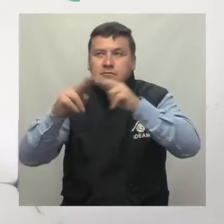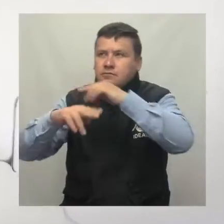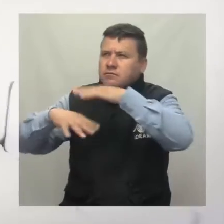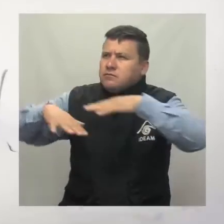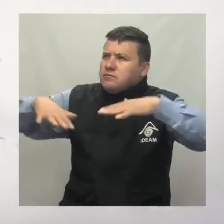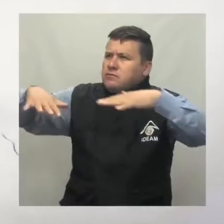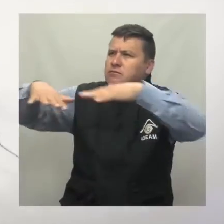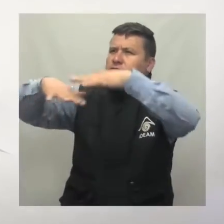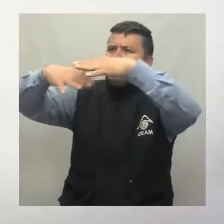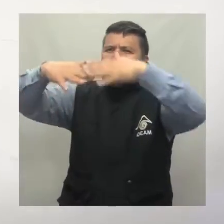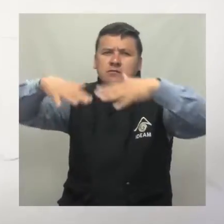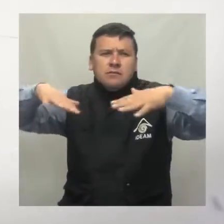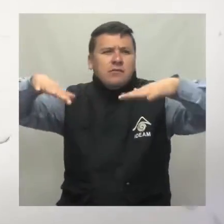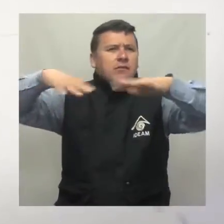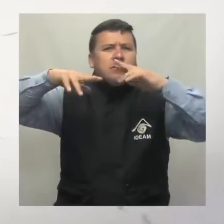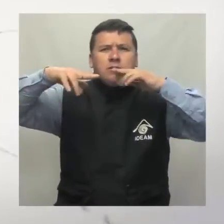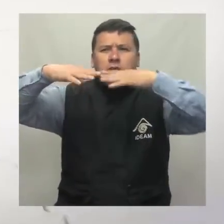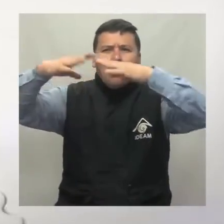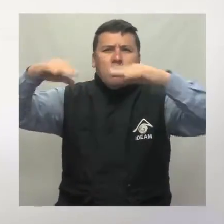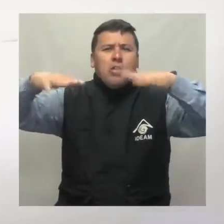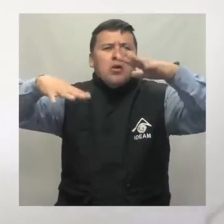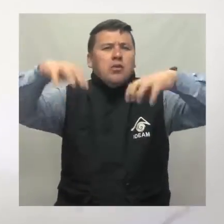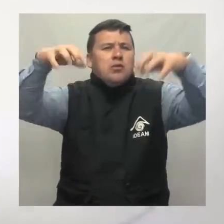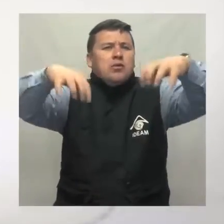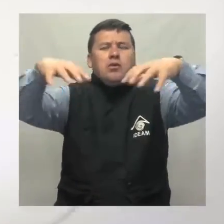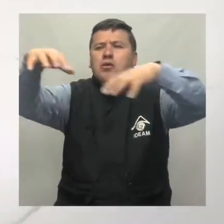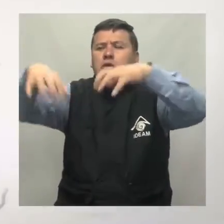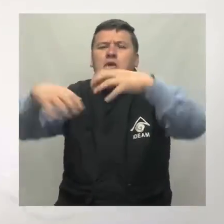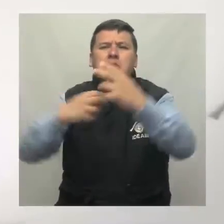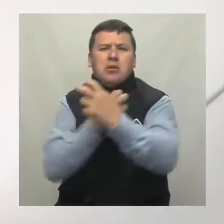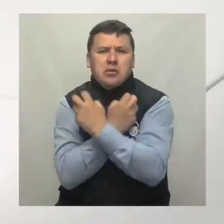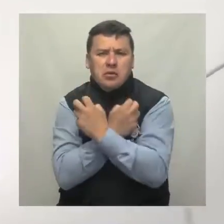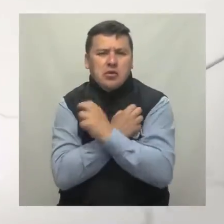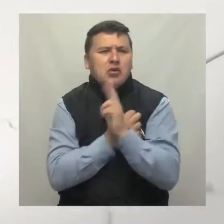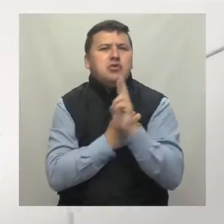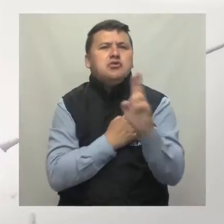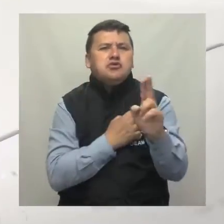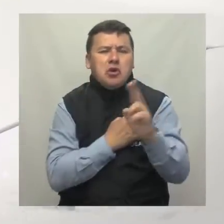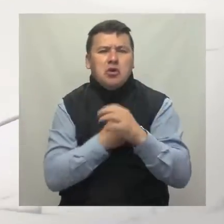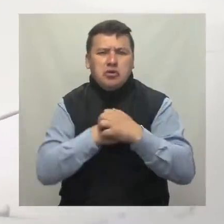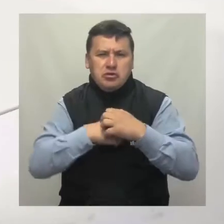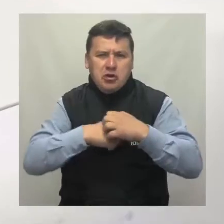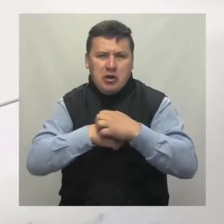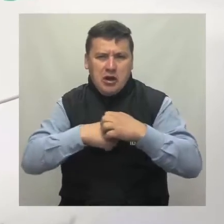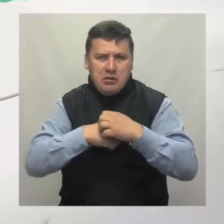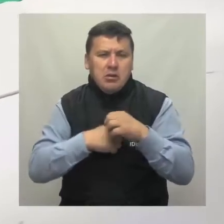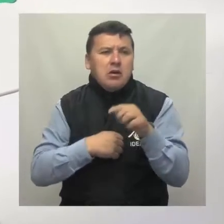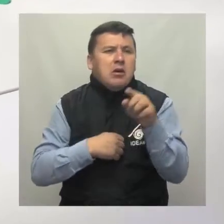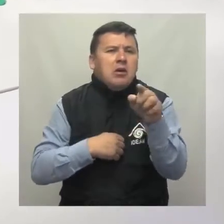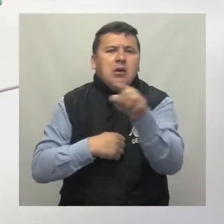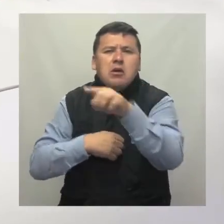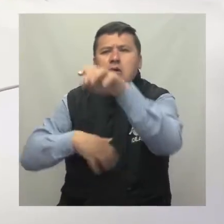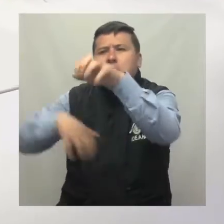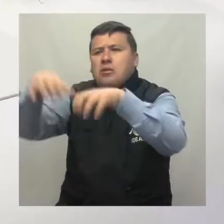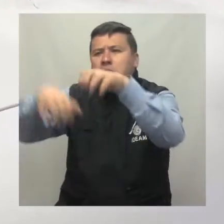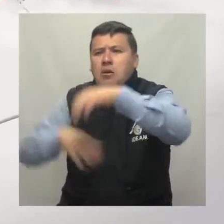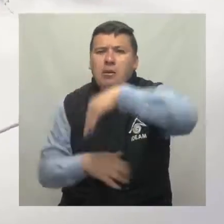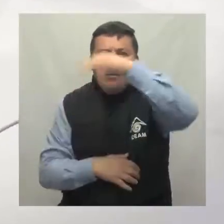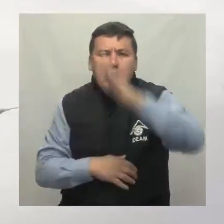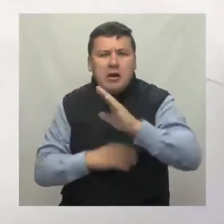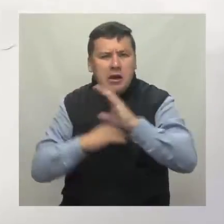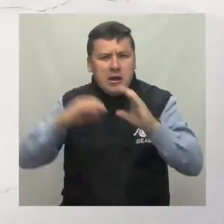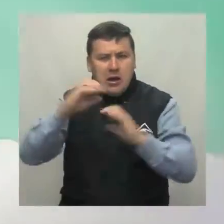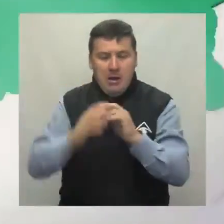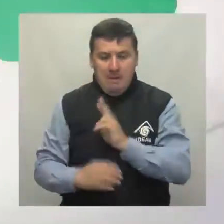paisajes nublados a lo largo de la región Con lluvias en sectores de Luila, sur de Tolima Acompañadas de lloviznas en zonas de